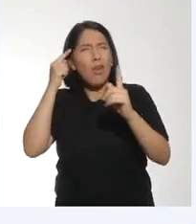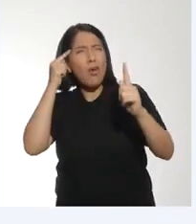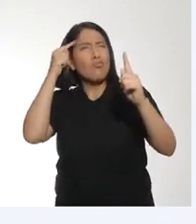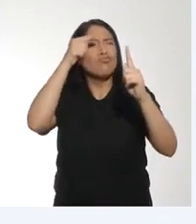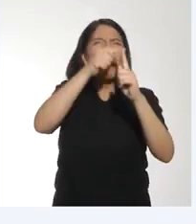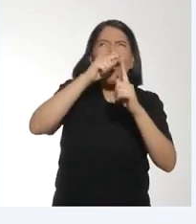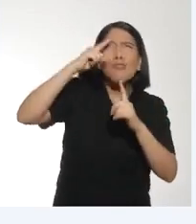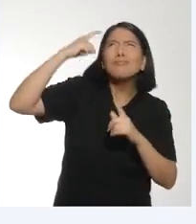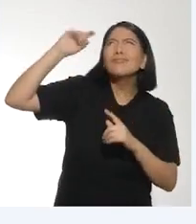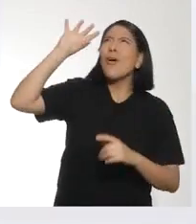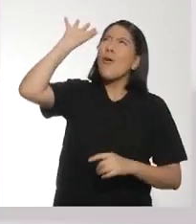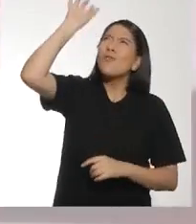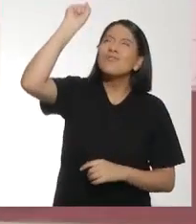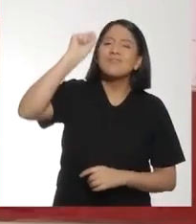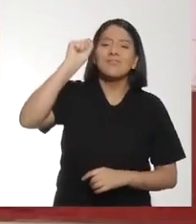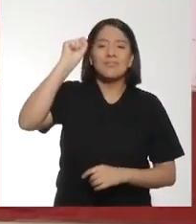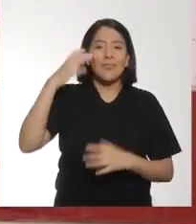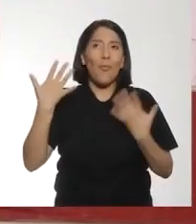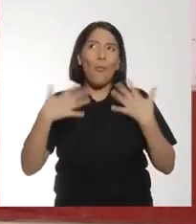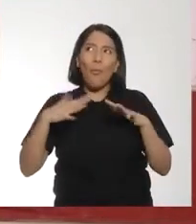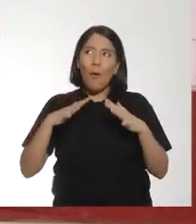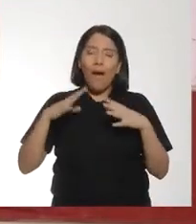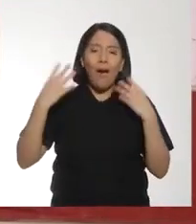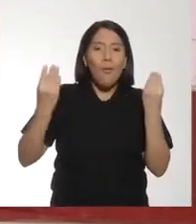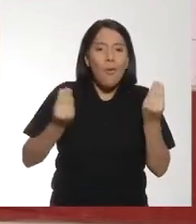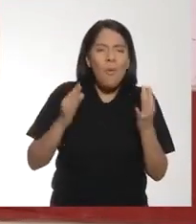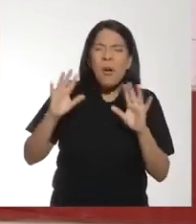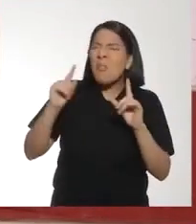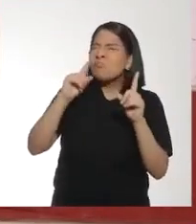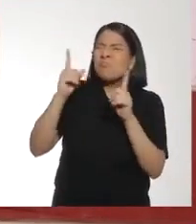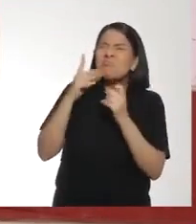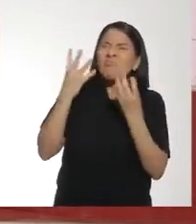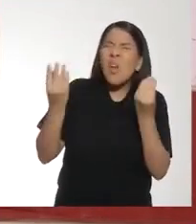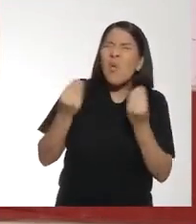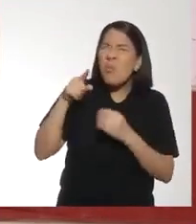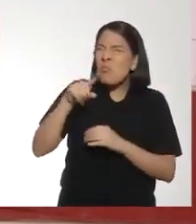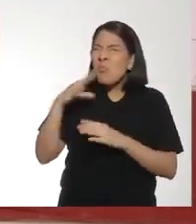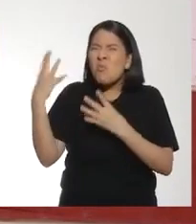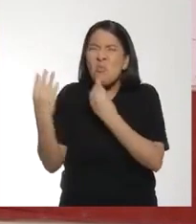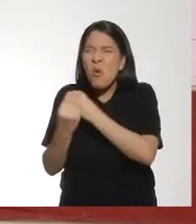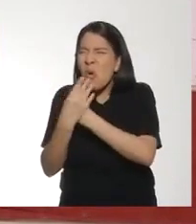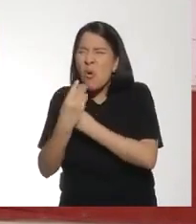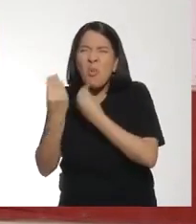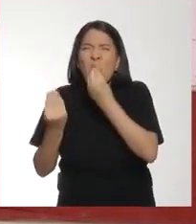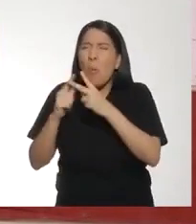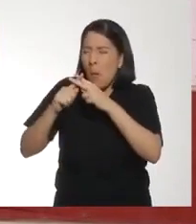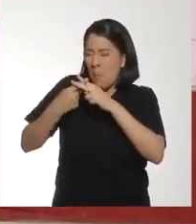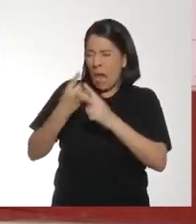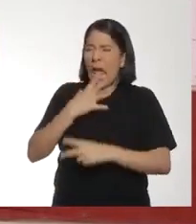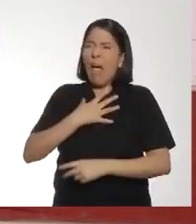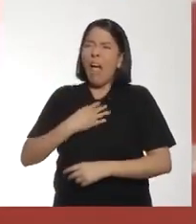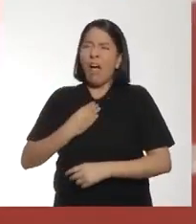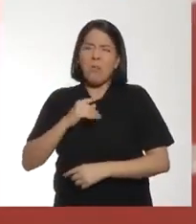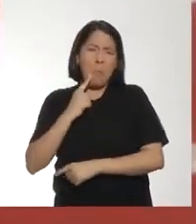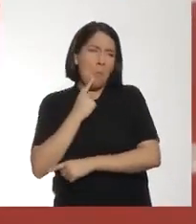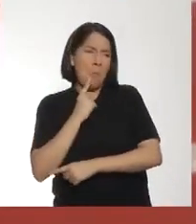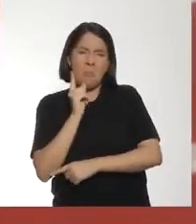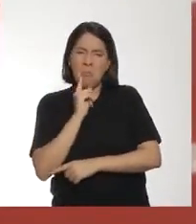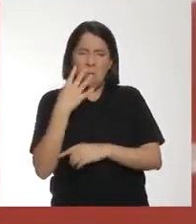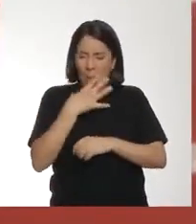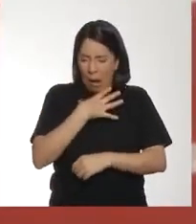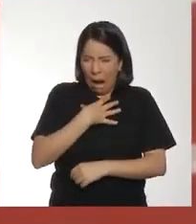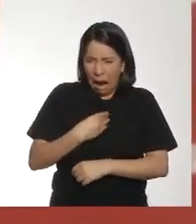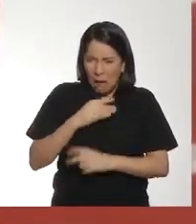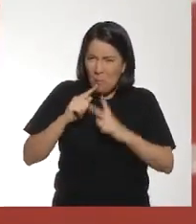cumpliendo para cumplir mi sueño. ¡Guau! ¡Qué gran aventura! Y cuéntanos, ¿desde qué edad crees que uno podría iniciar en el deporte? Creo que